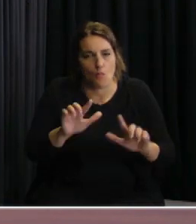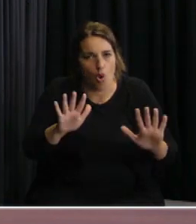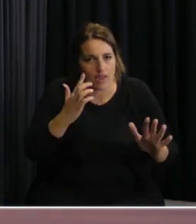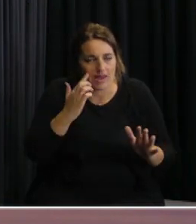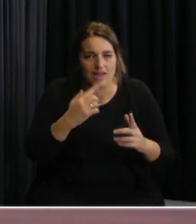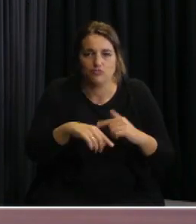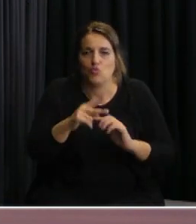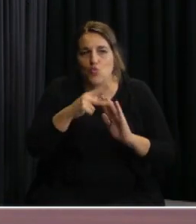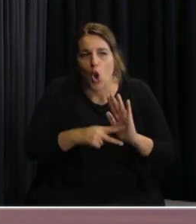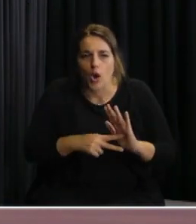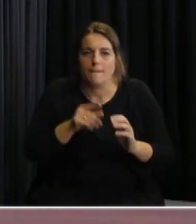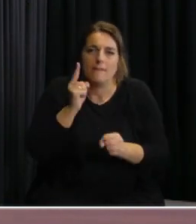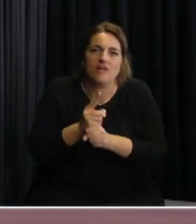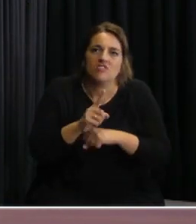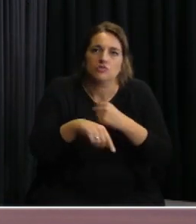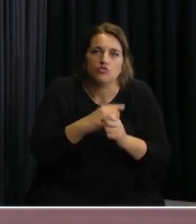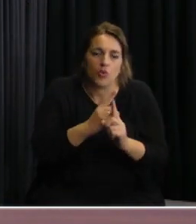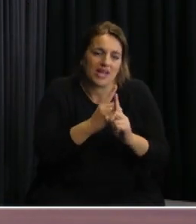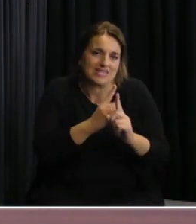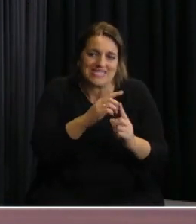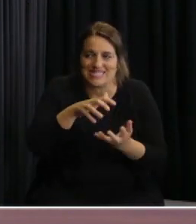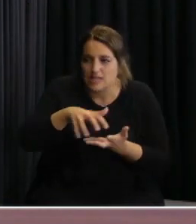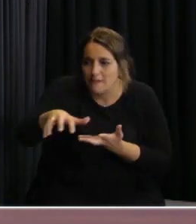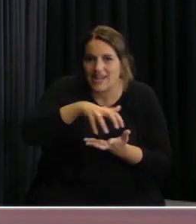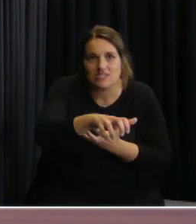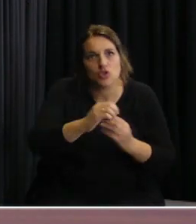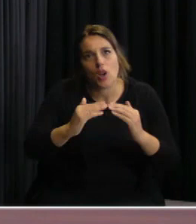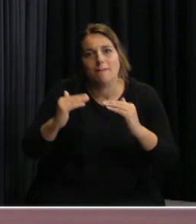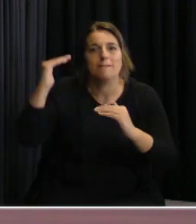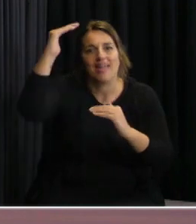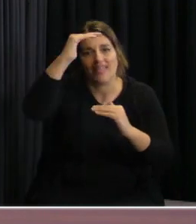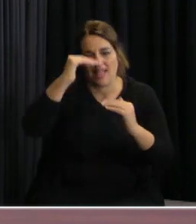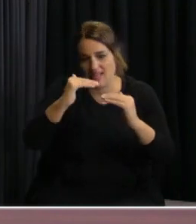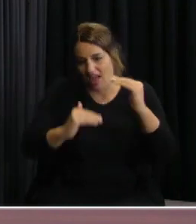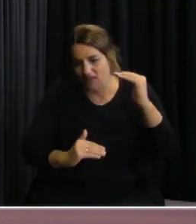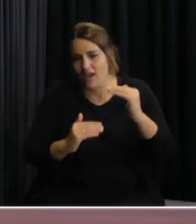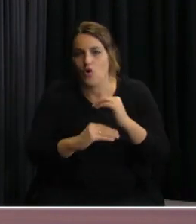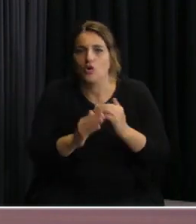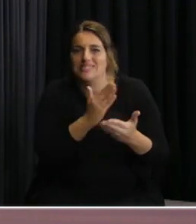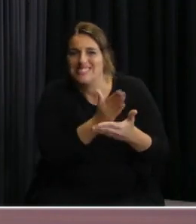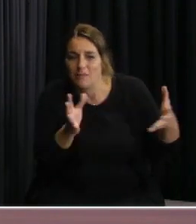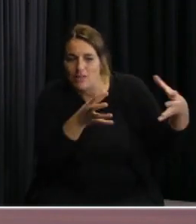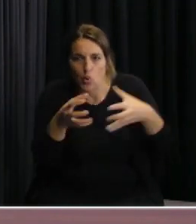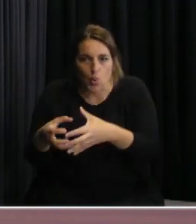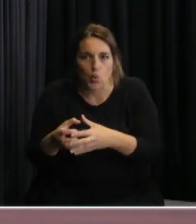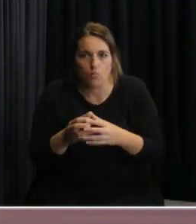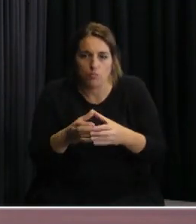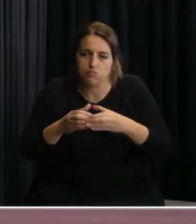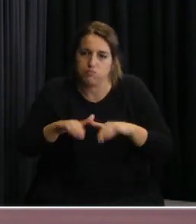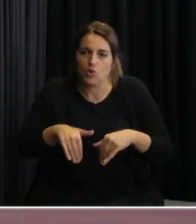tenían que cumplir en cuanto a la separación de áreas en planta alta planta baja separando los casos negativos de los positivos